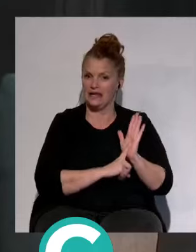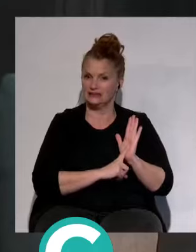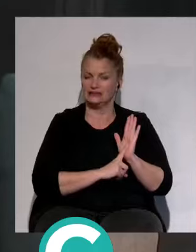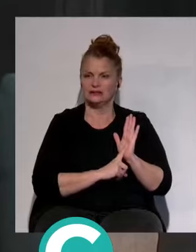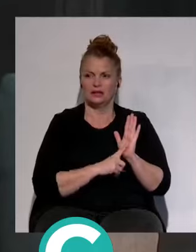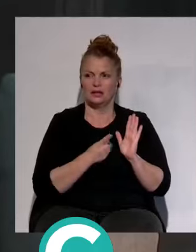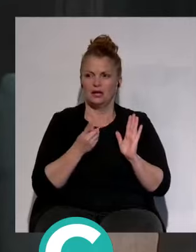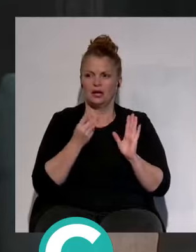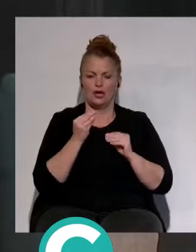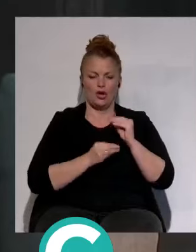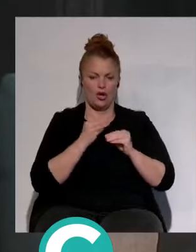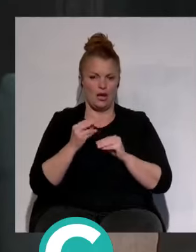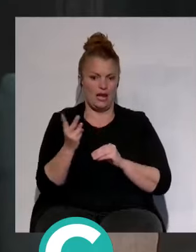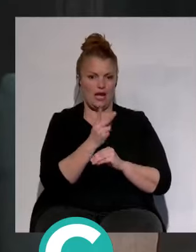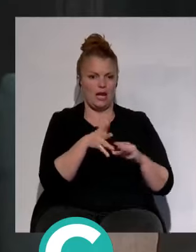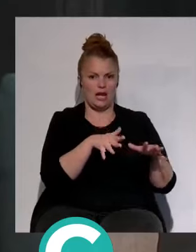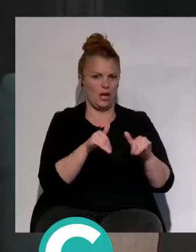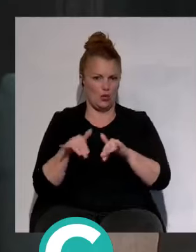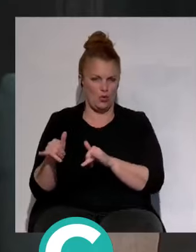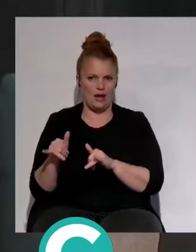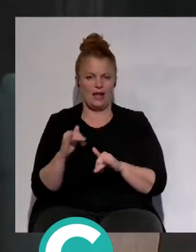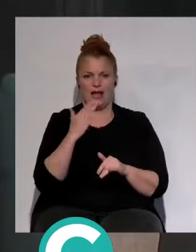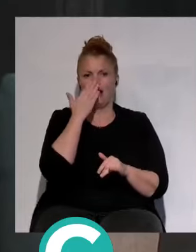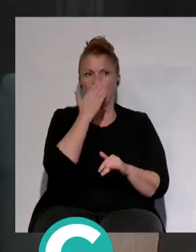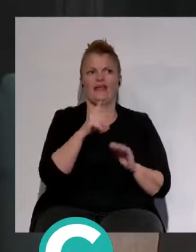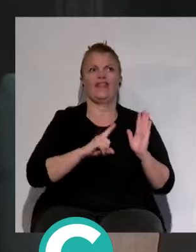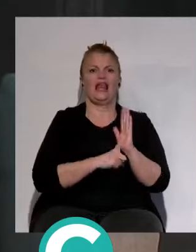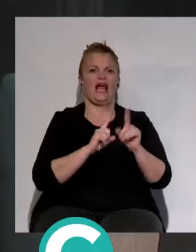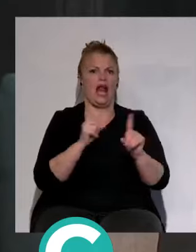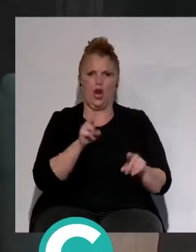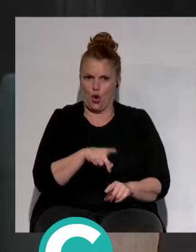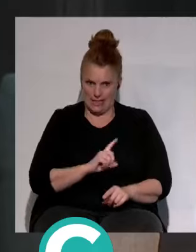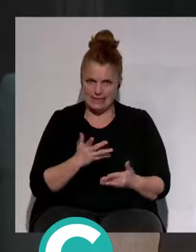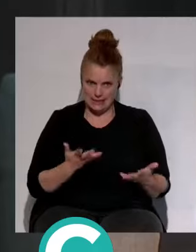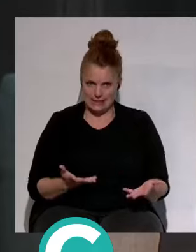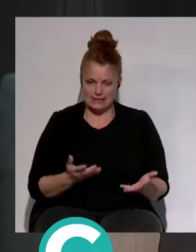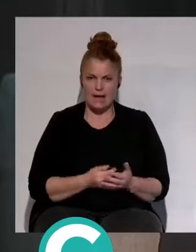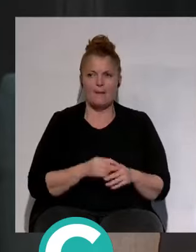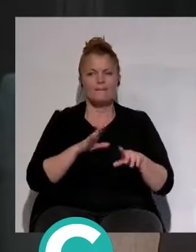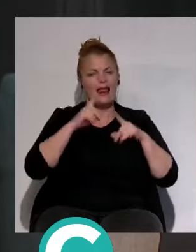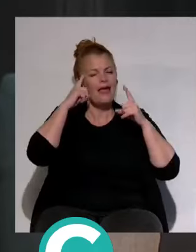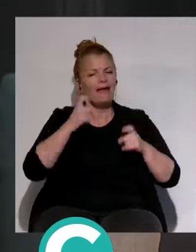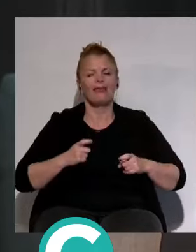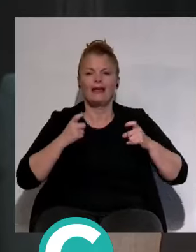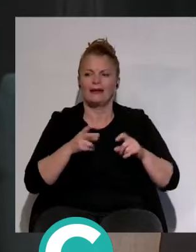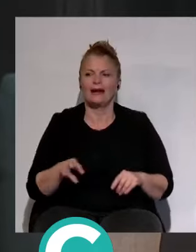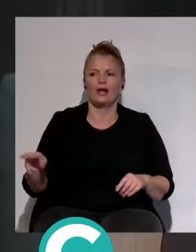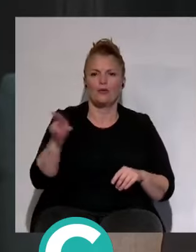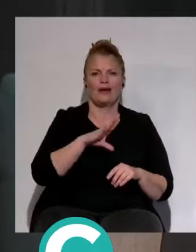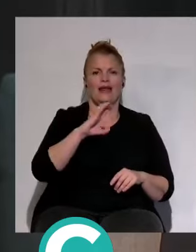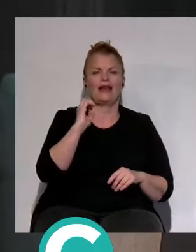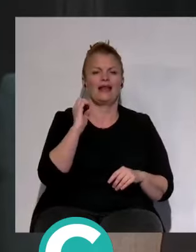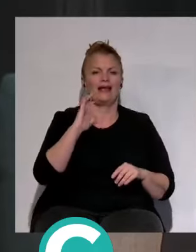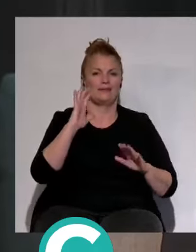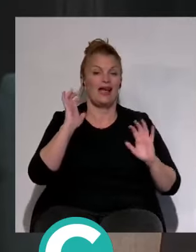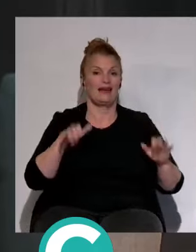porque no hay ninguna que sea declarada ilegal, y para intentar recuperar el Cádiz Club de Fútbol